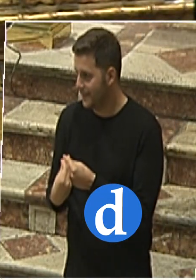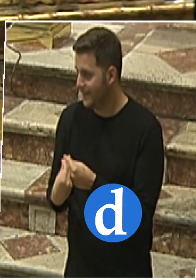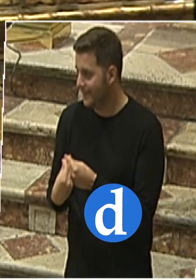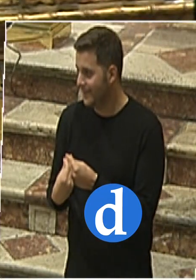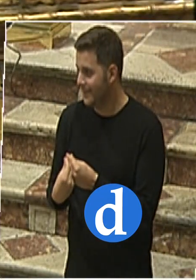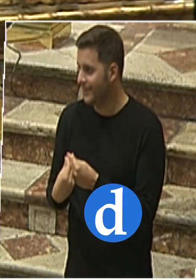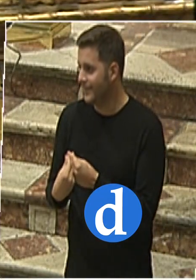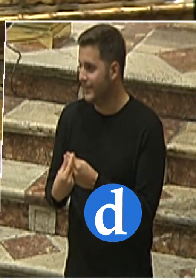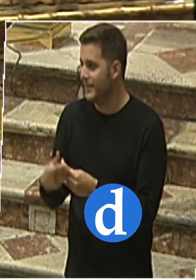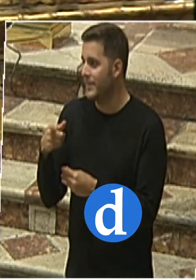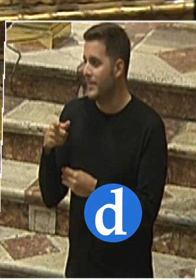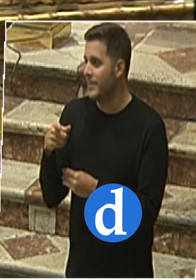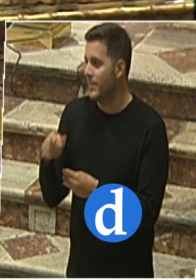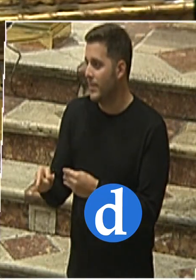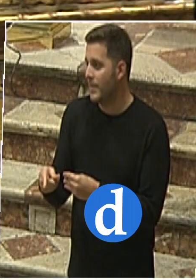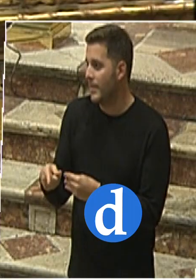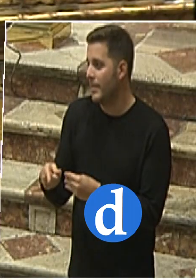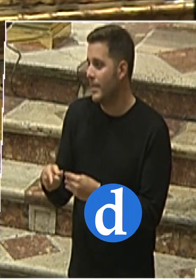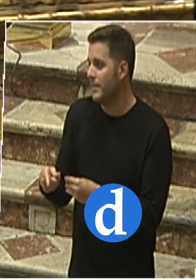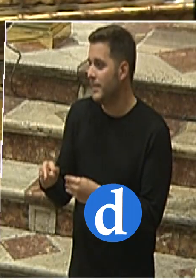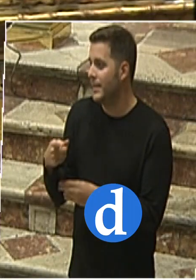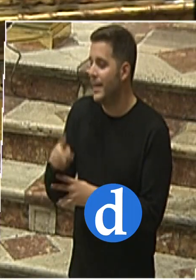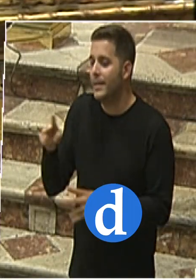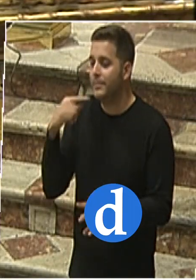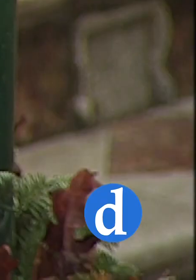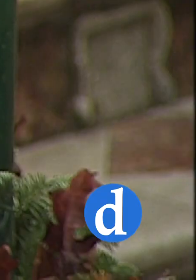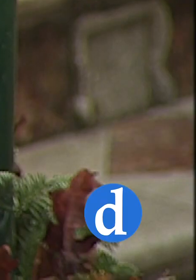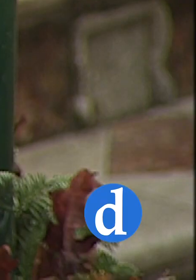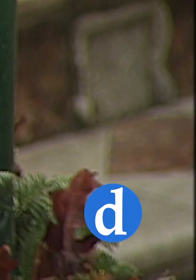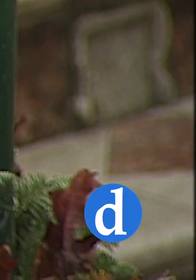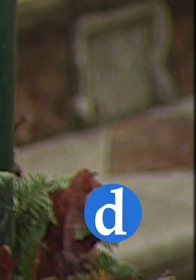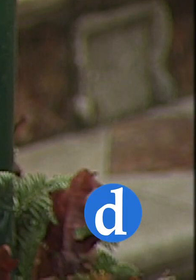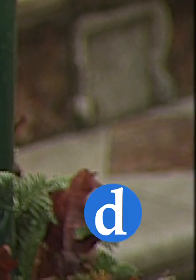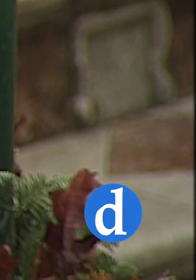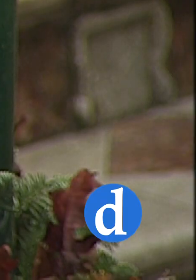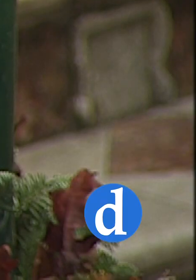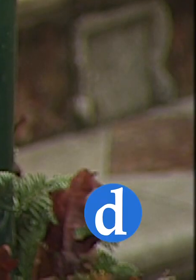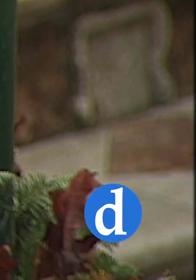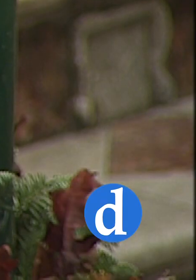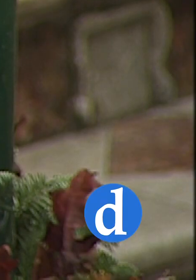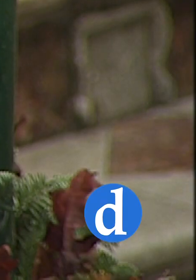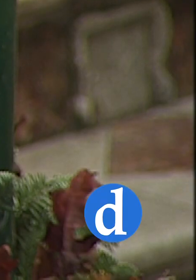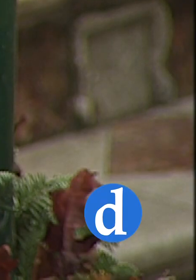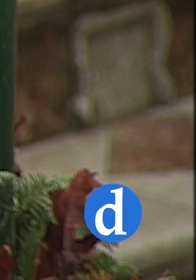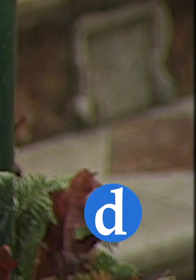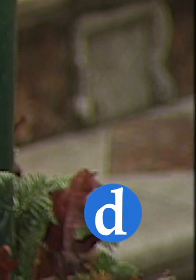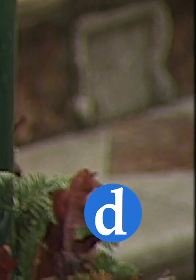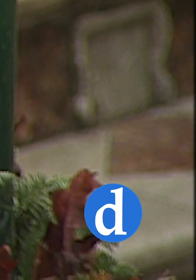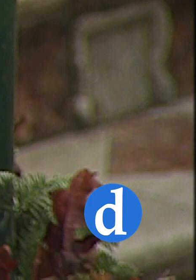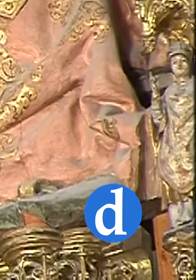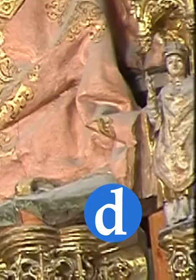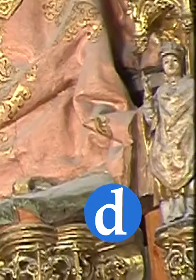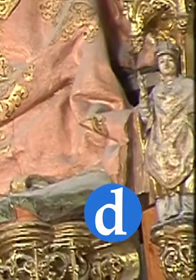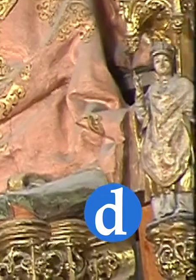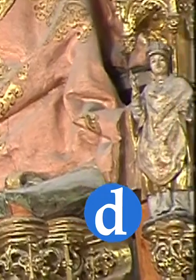ver vuestros rostros. Una celebración con la que comenzó también el Adviento, un